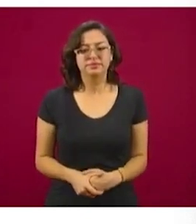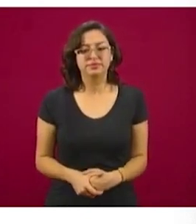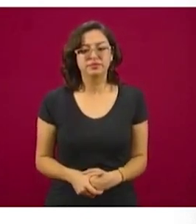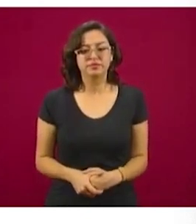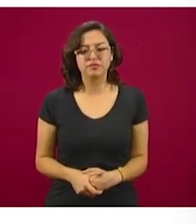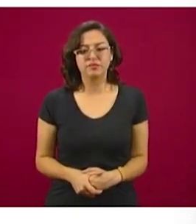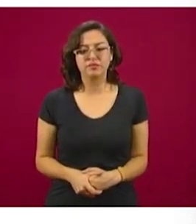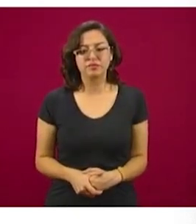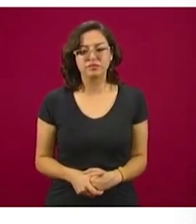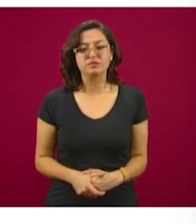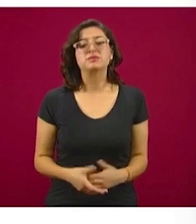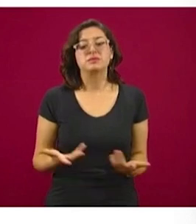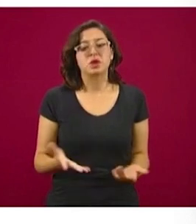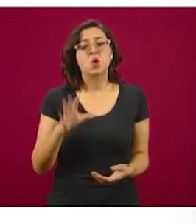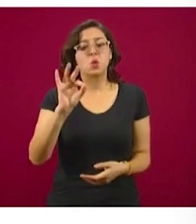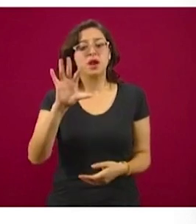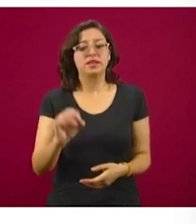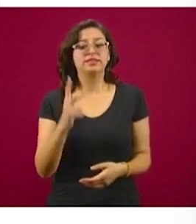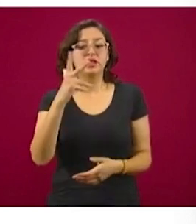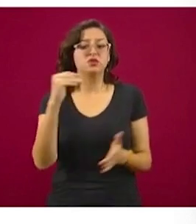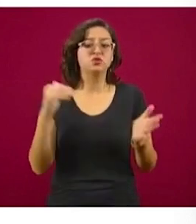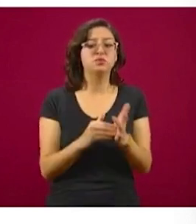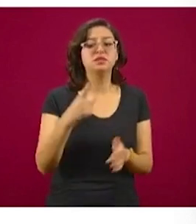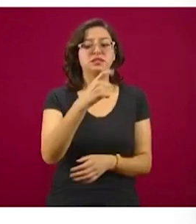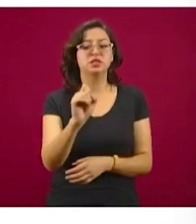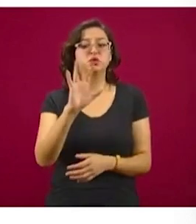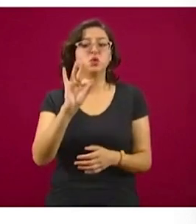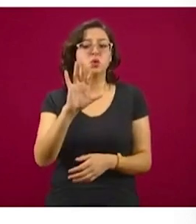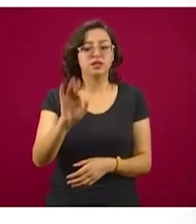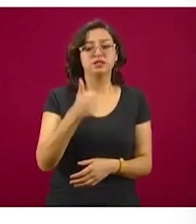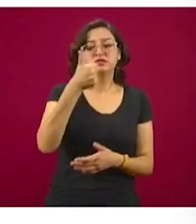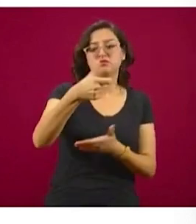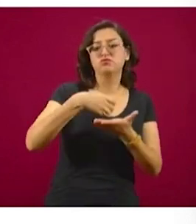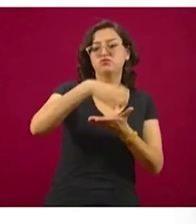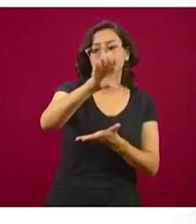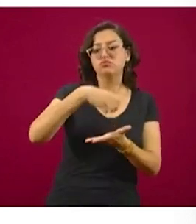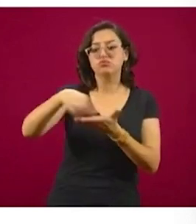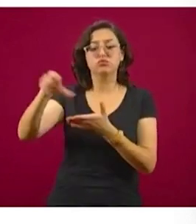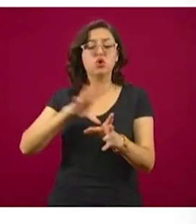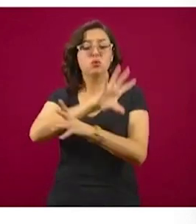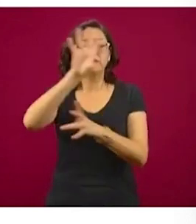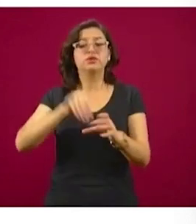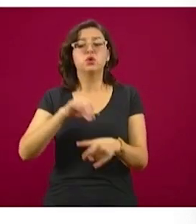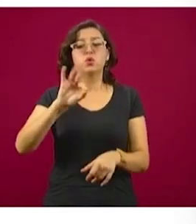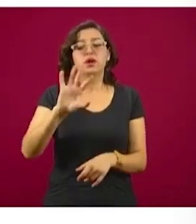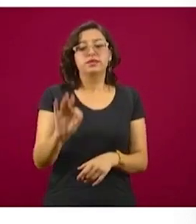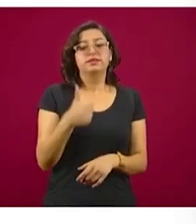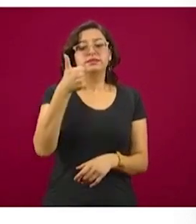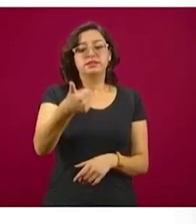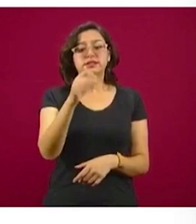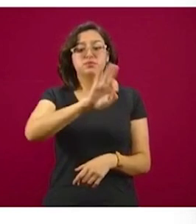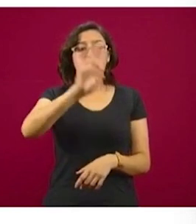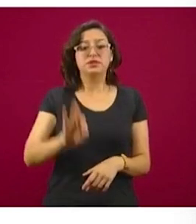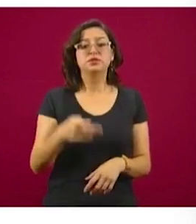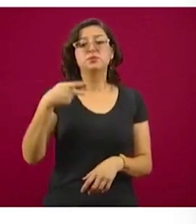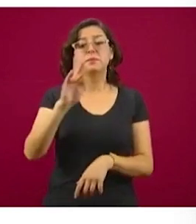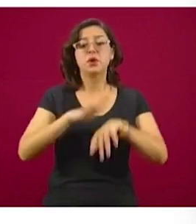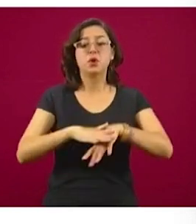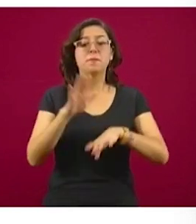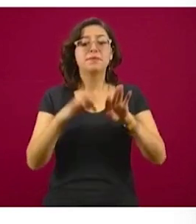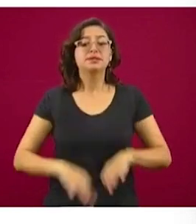146 y llevaríamos una cobertura del 46 por ciento de todas las escuelas. Pero muy relevante